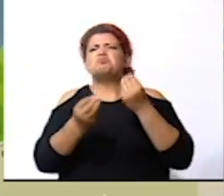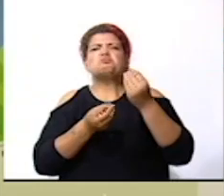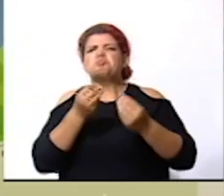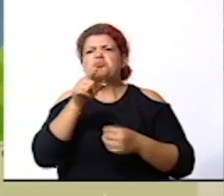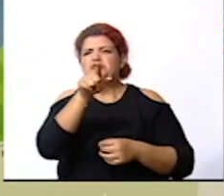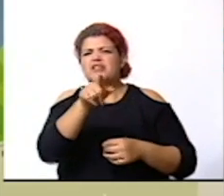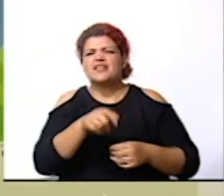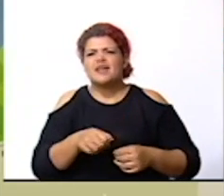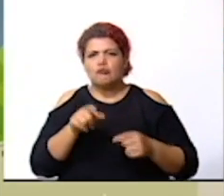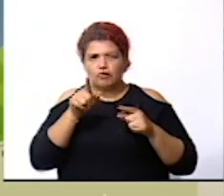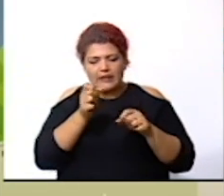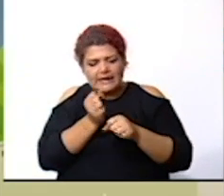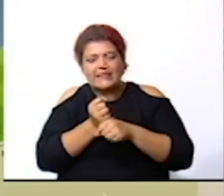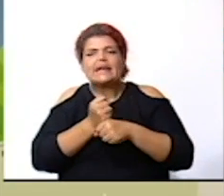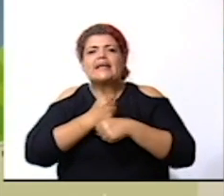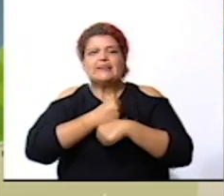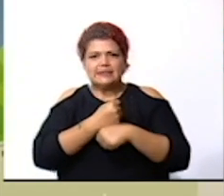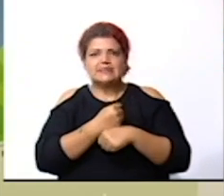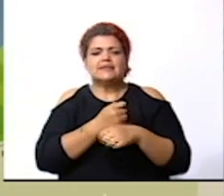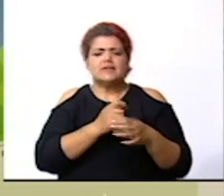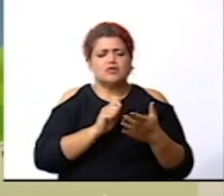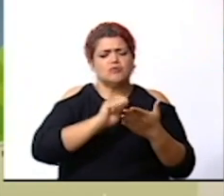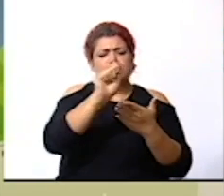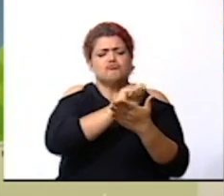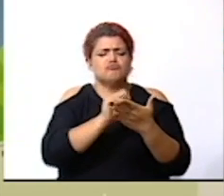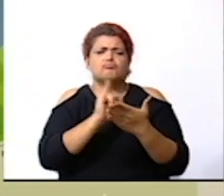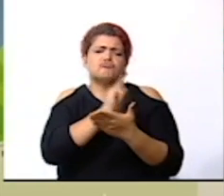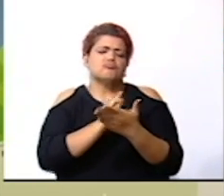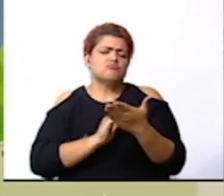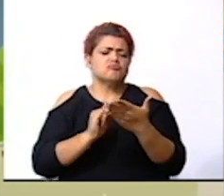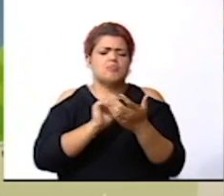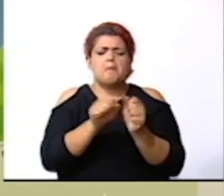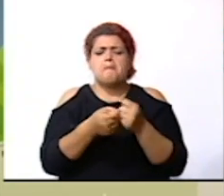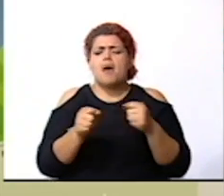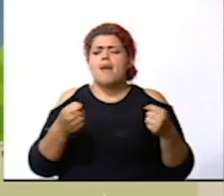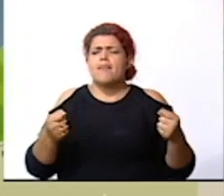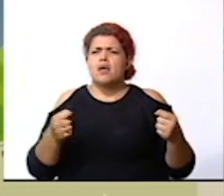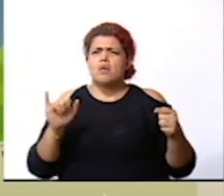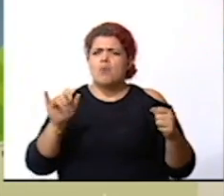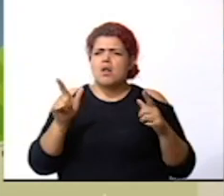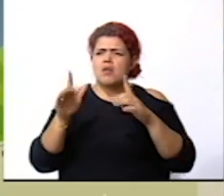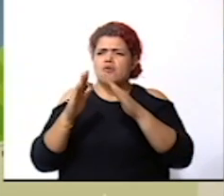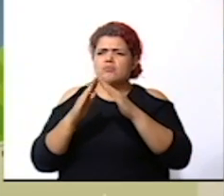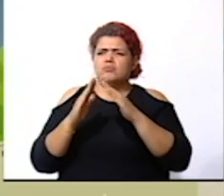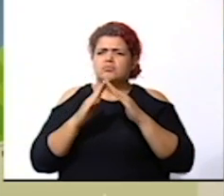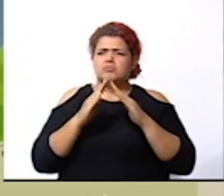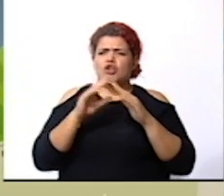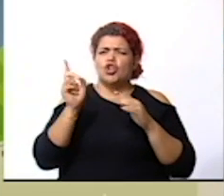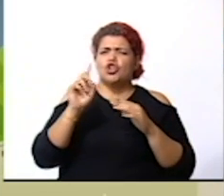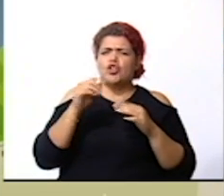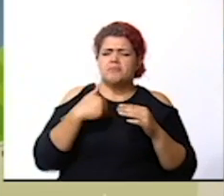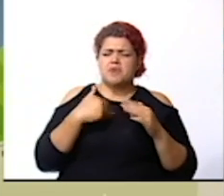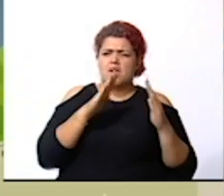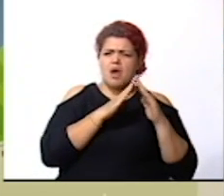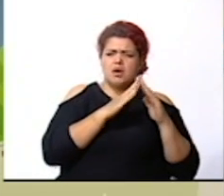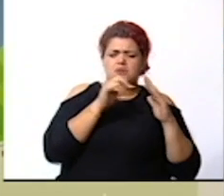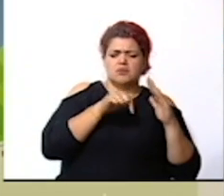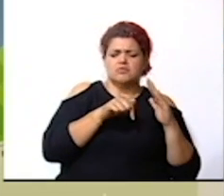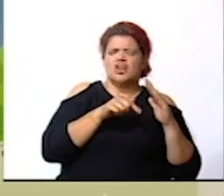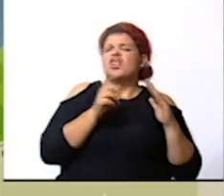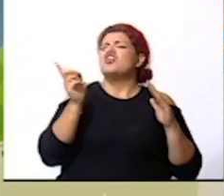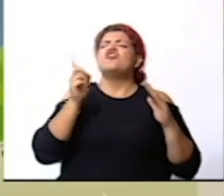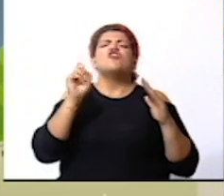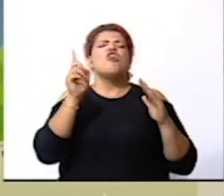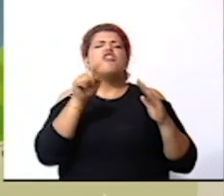elaborar ese croquis o mapa de su comunidad y señalizar dónde está su casa y dónde